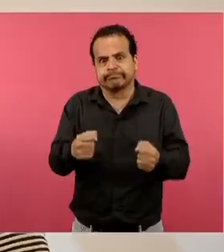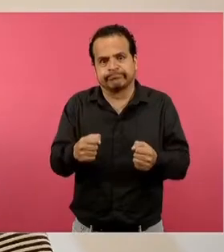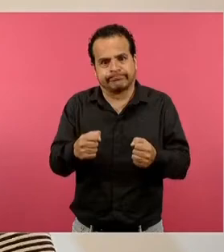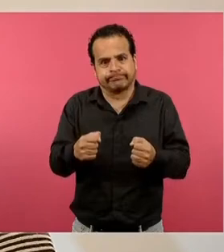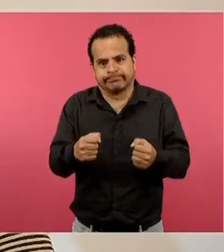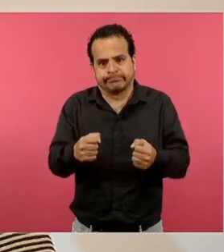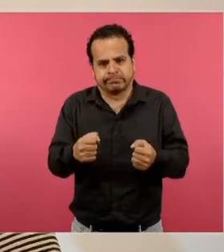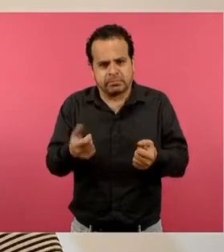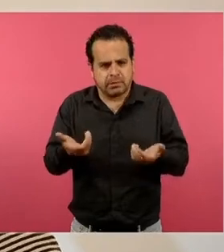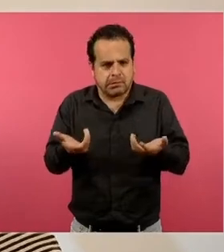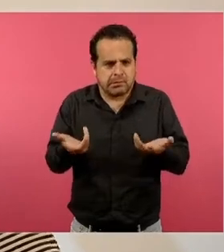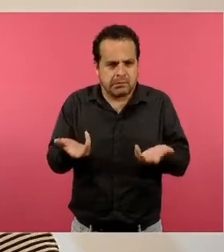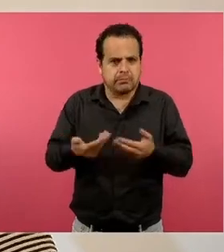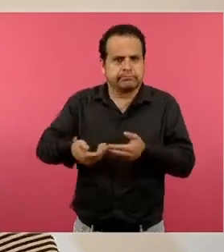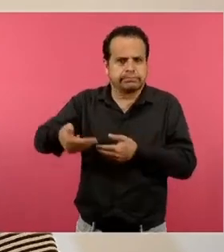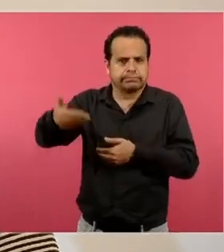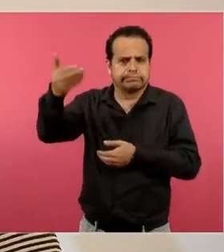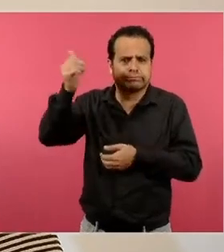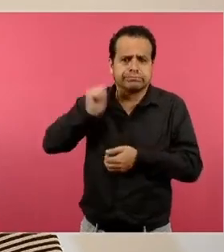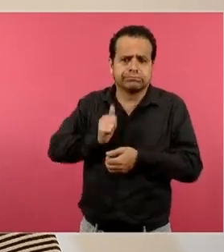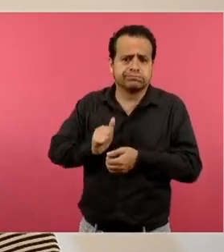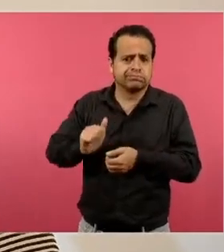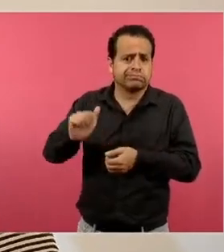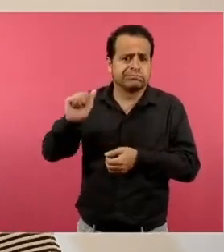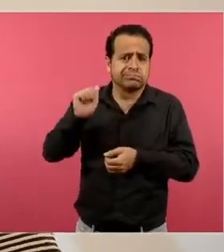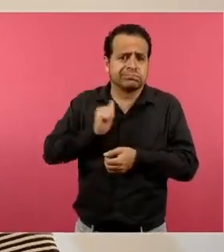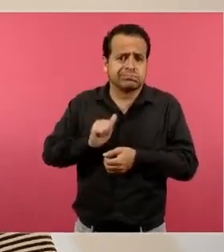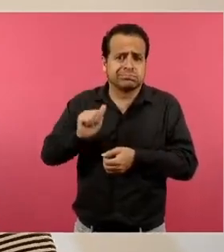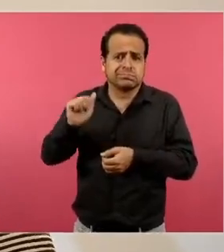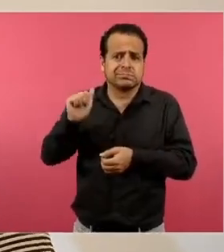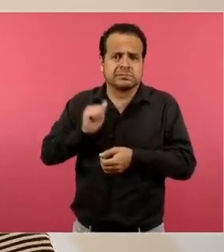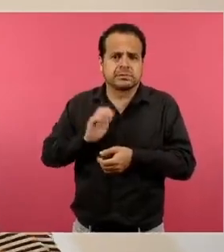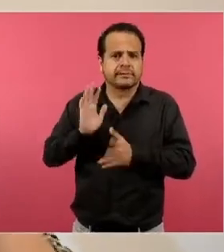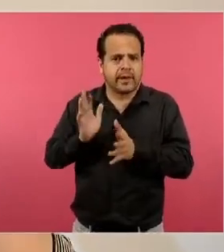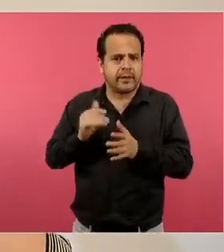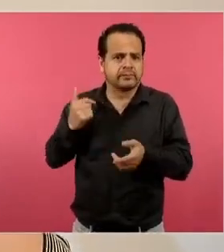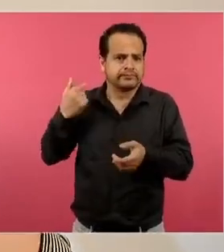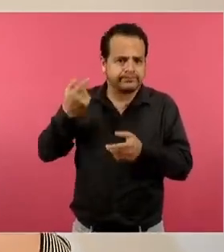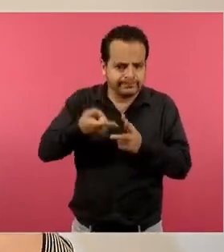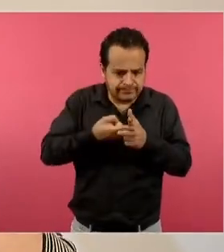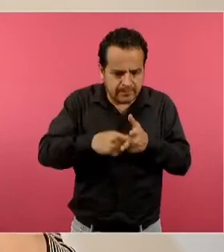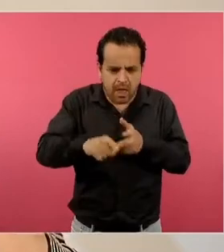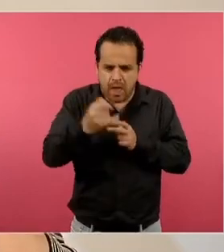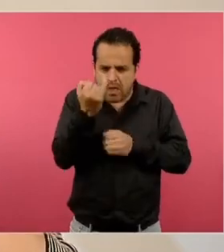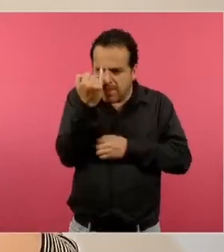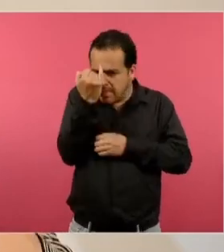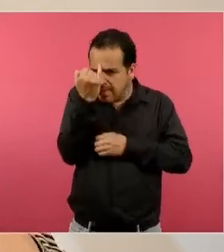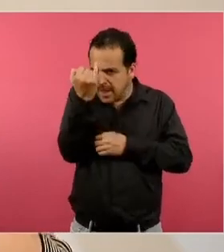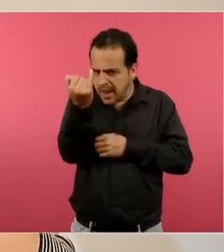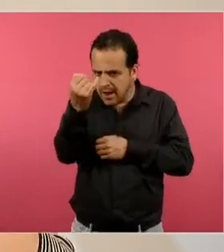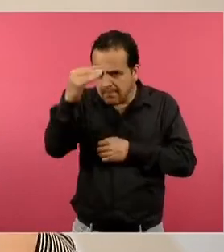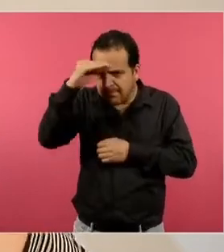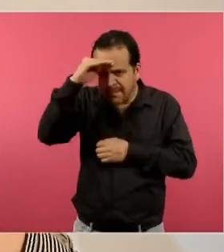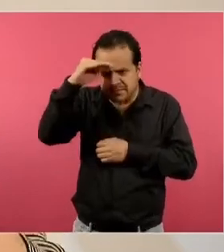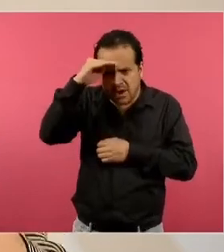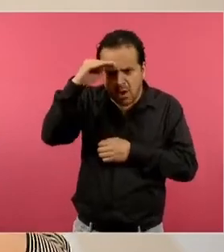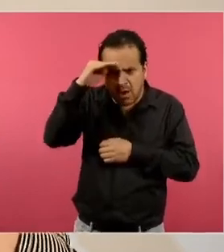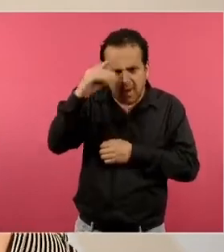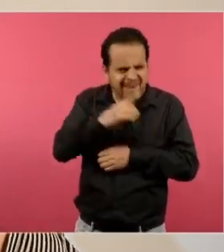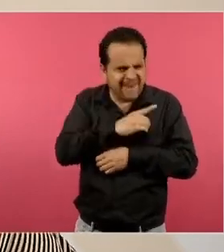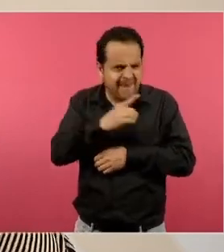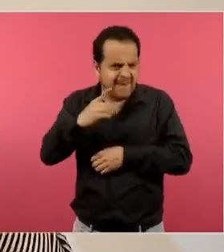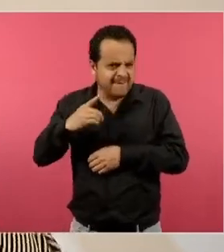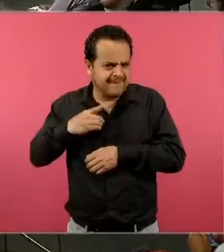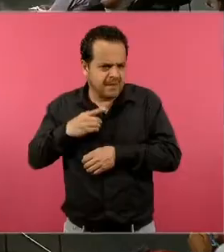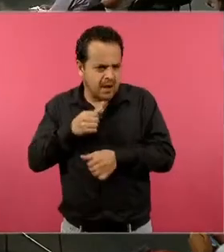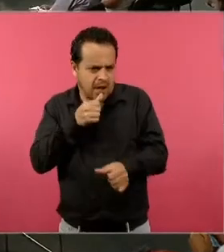casi casi de la escuela como la conocemos, es decir, que se piensa que hay una forma específica de deletrear